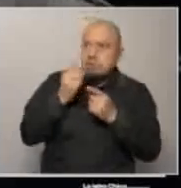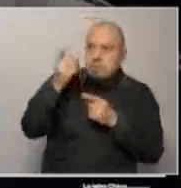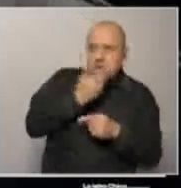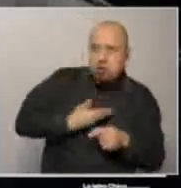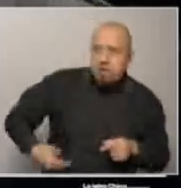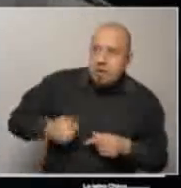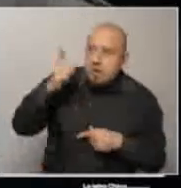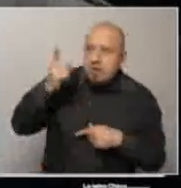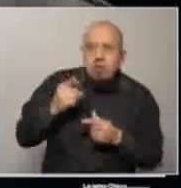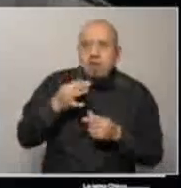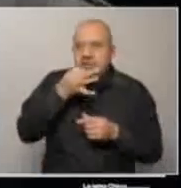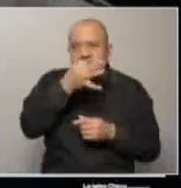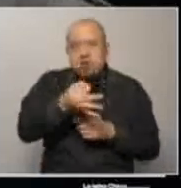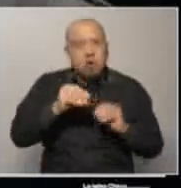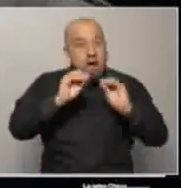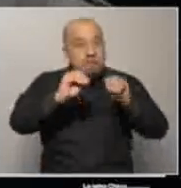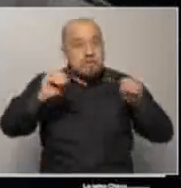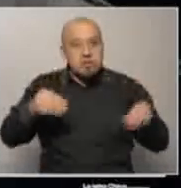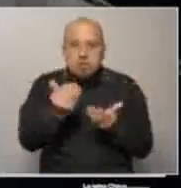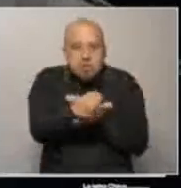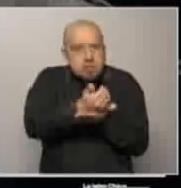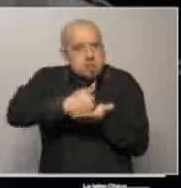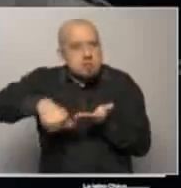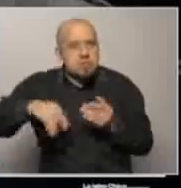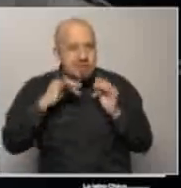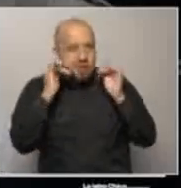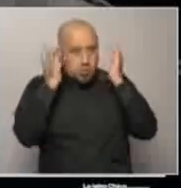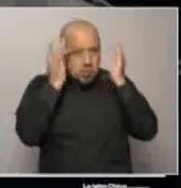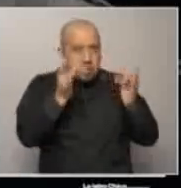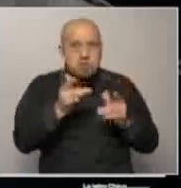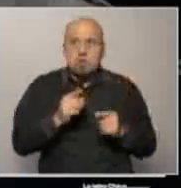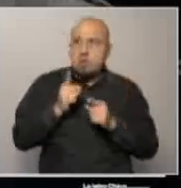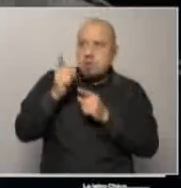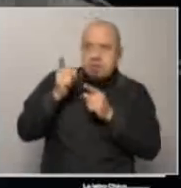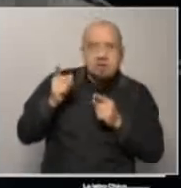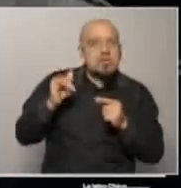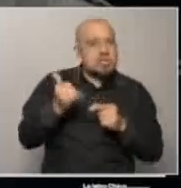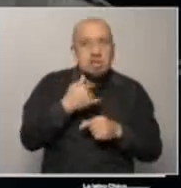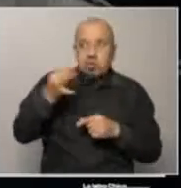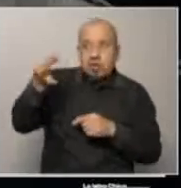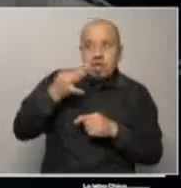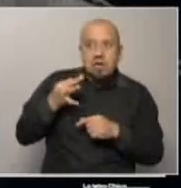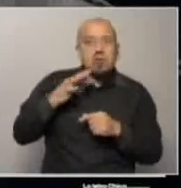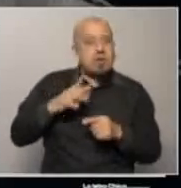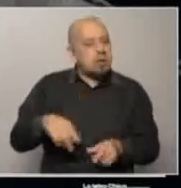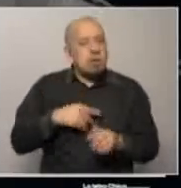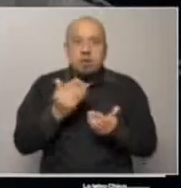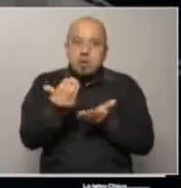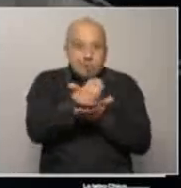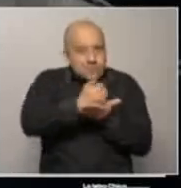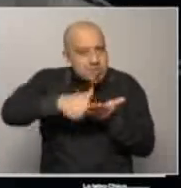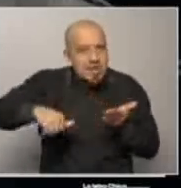que han anunciado ya a la educación, contra las pautas salariales, que ya tenemos la confirmación de que va a haber pérdida salarial,